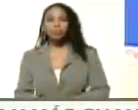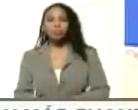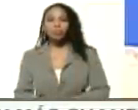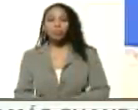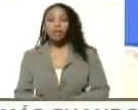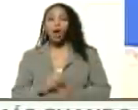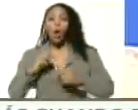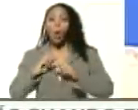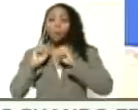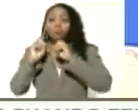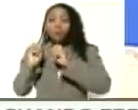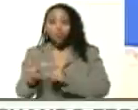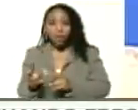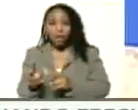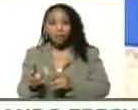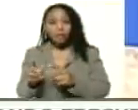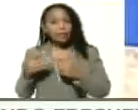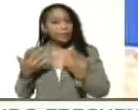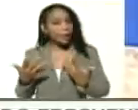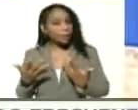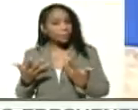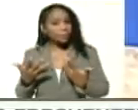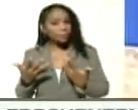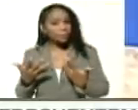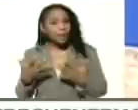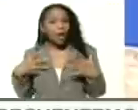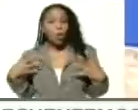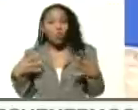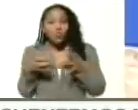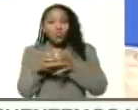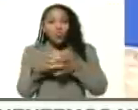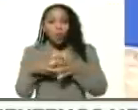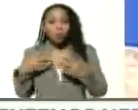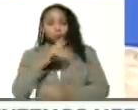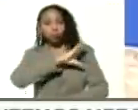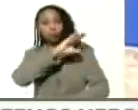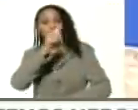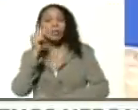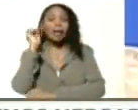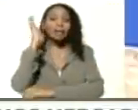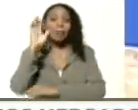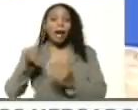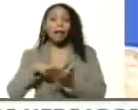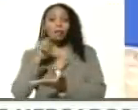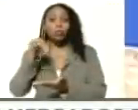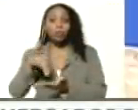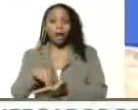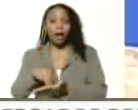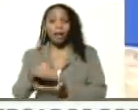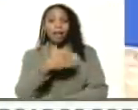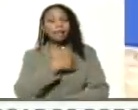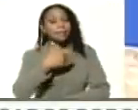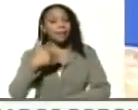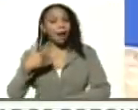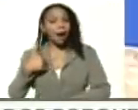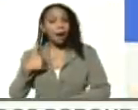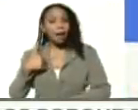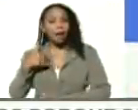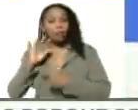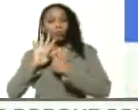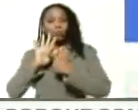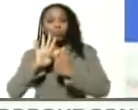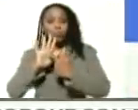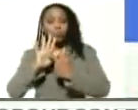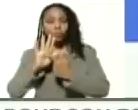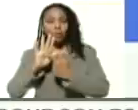oportunidad en que la Junta Directiva del Parlamento Nacional se quiere dirigir al